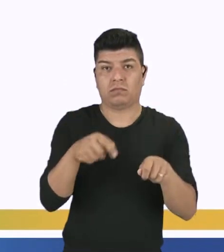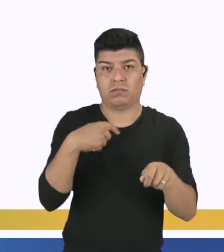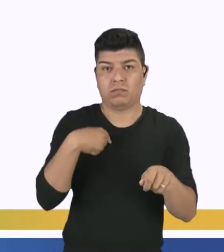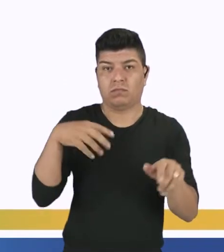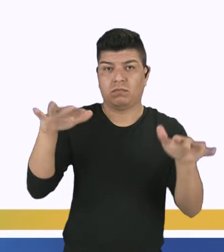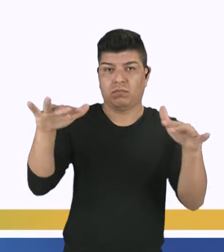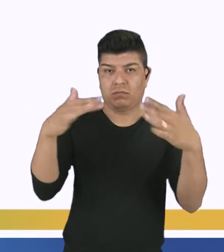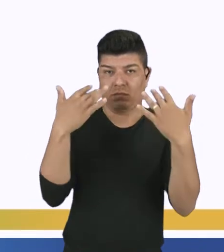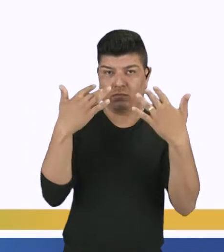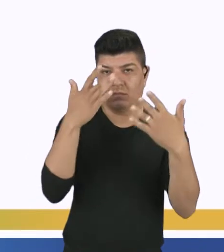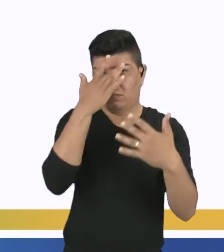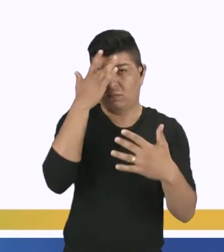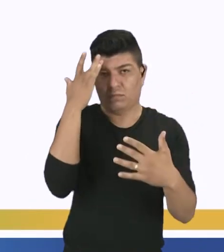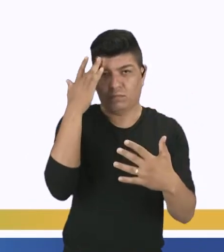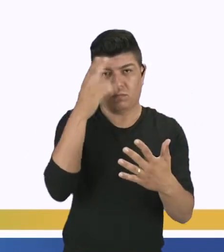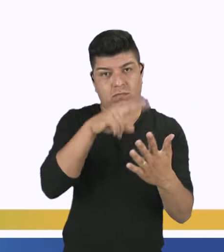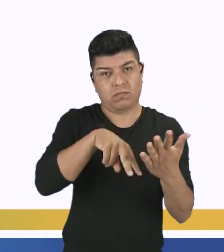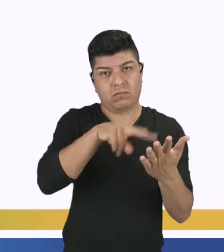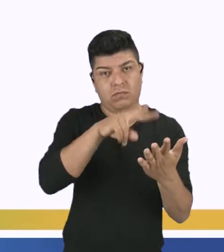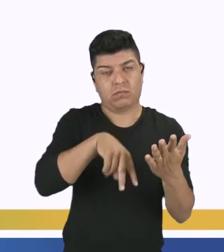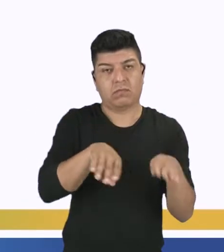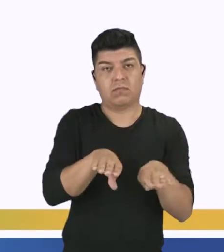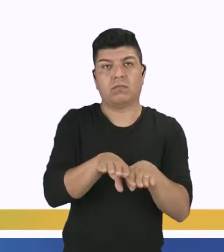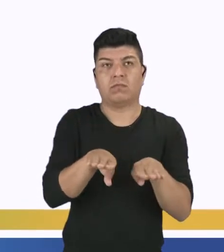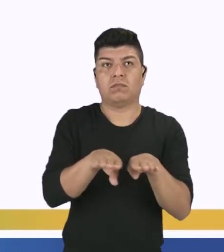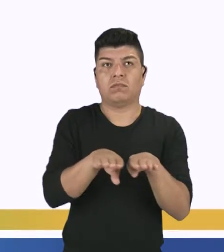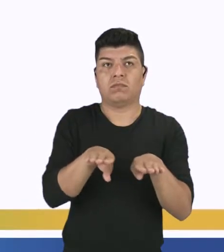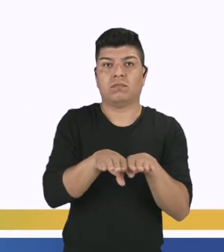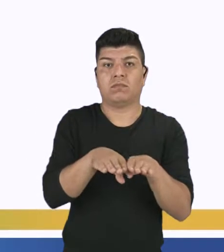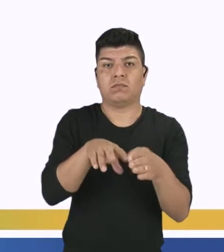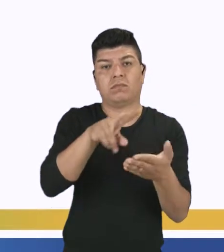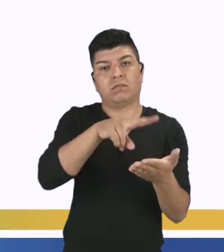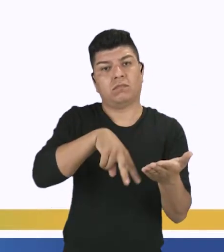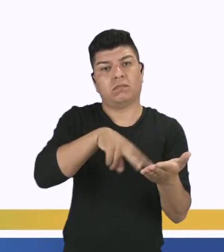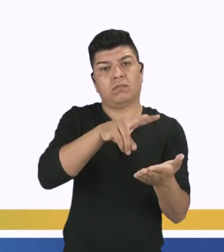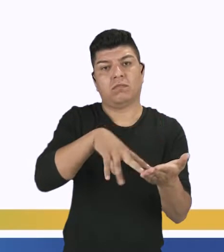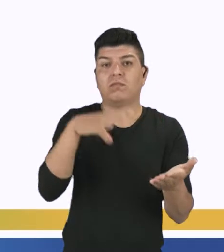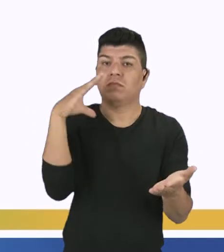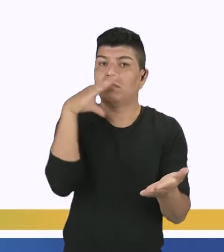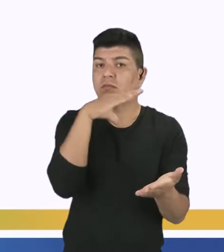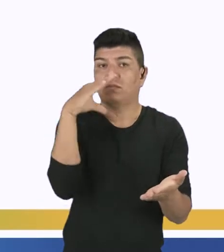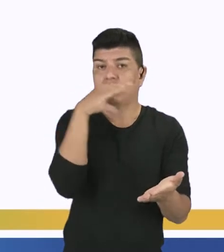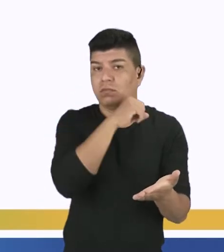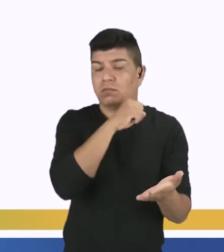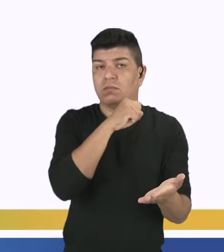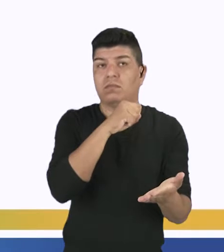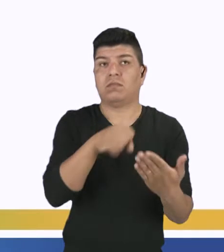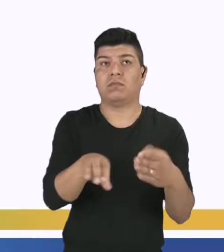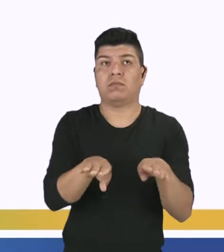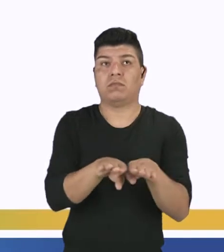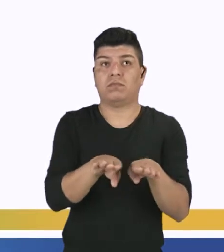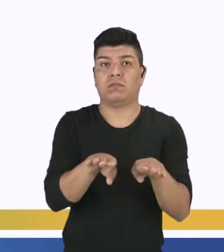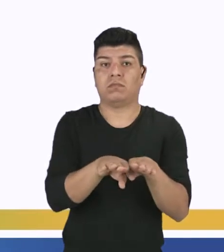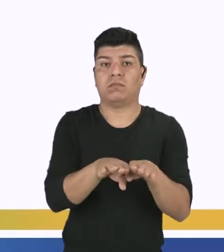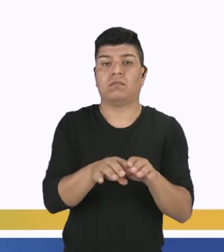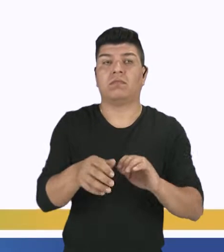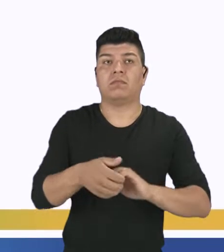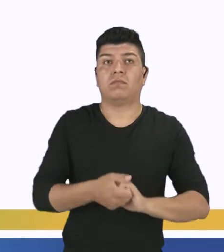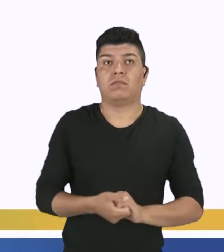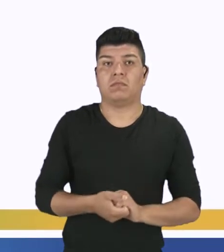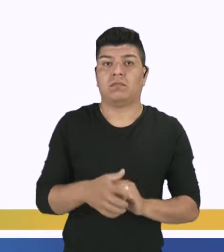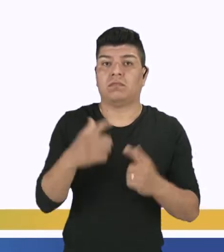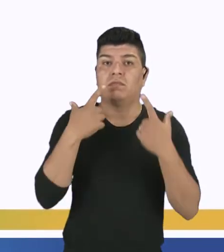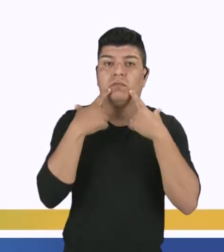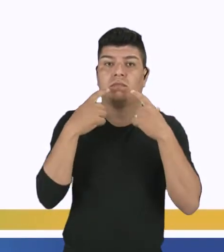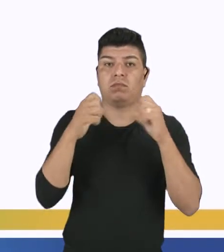atención del receptor y para que su lectura sea rápida y llevadera, el